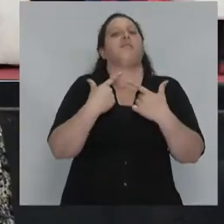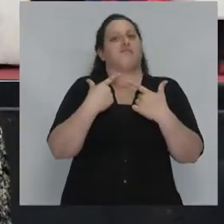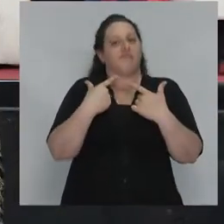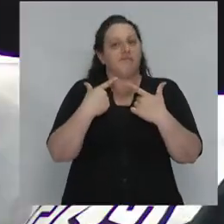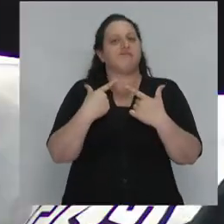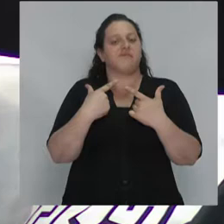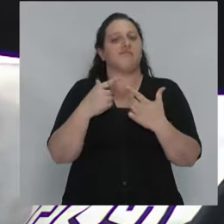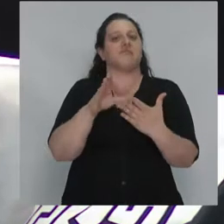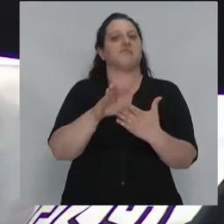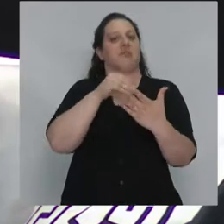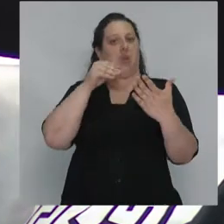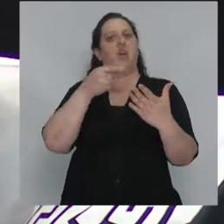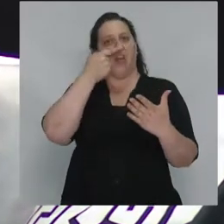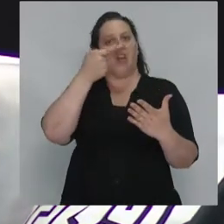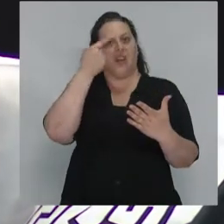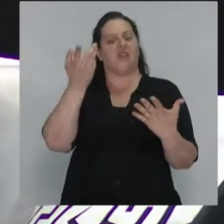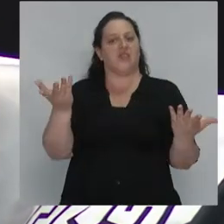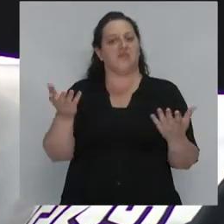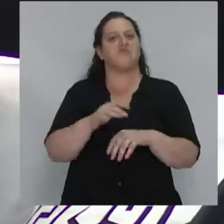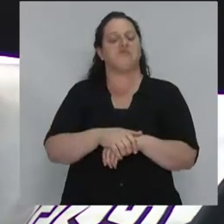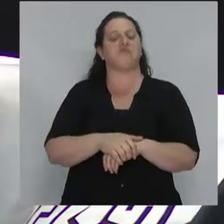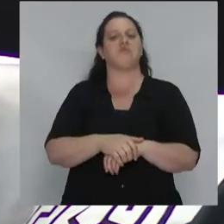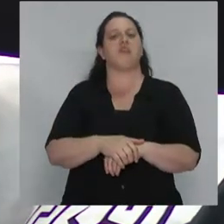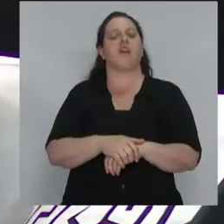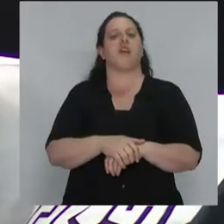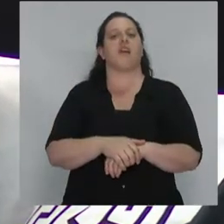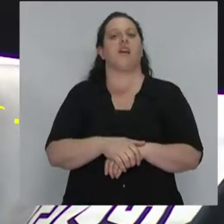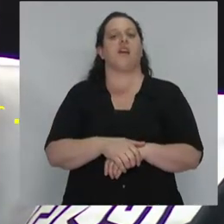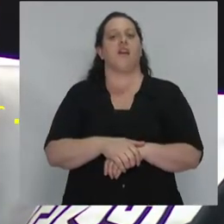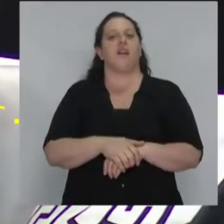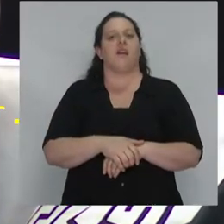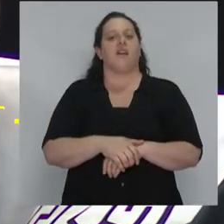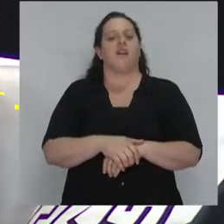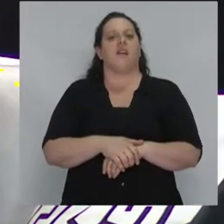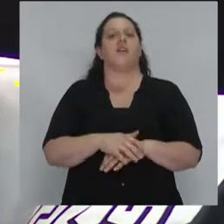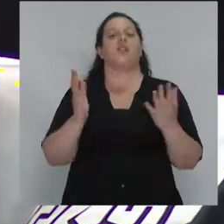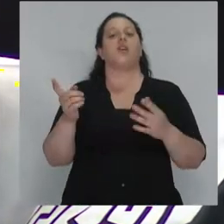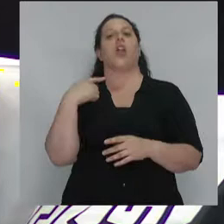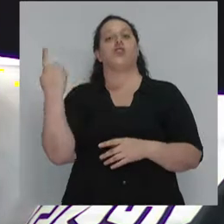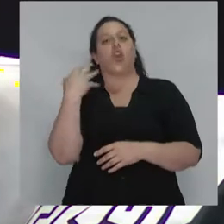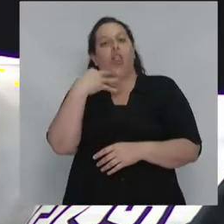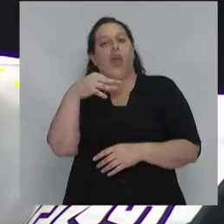hablaré de cómo podemos o cómo debemos analizar el mundo Trump.